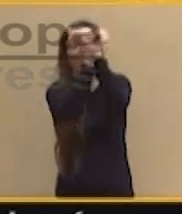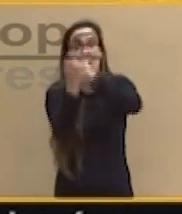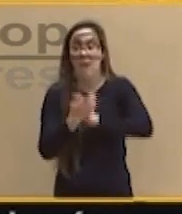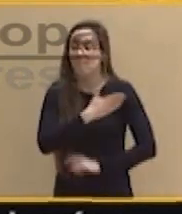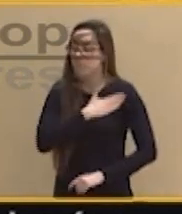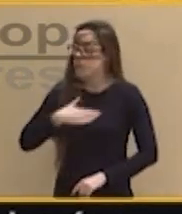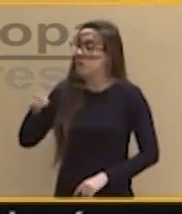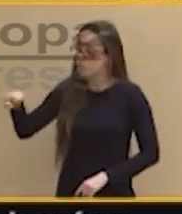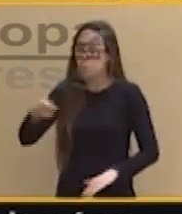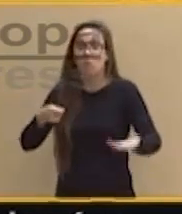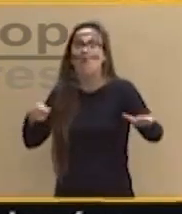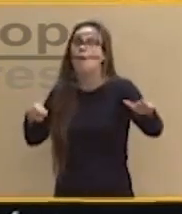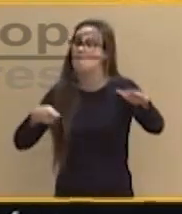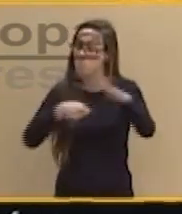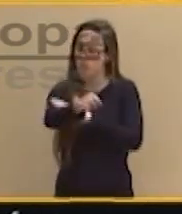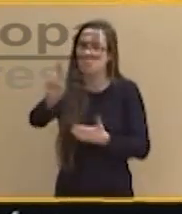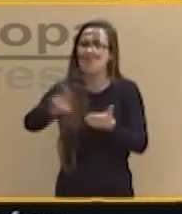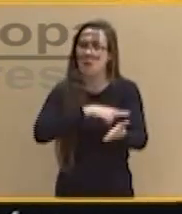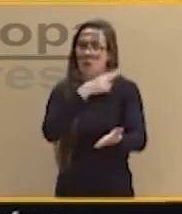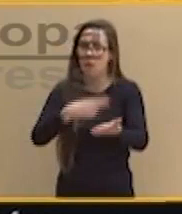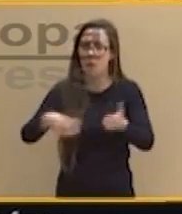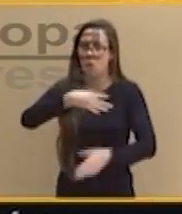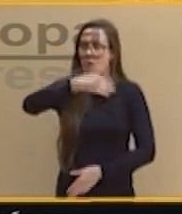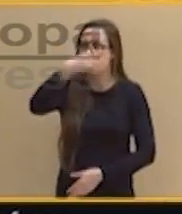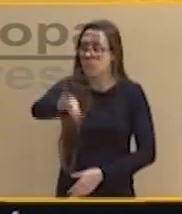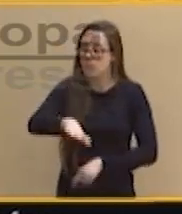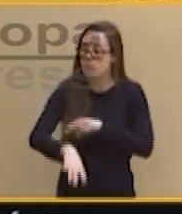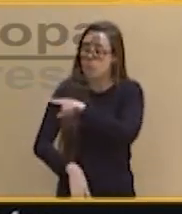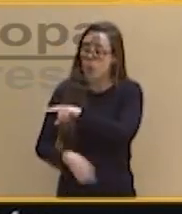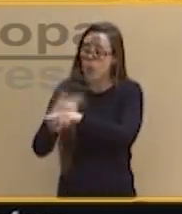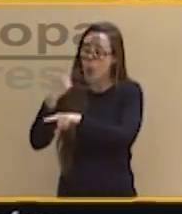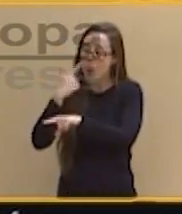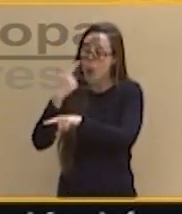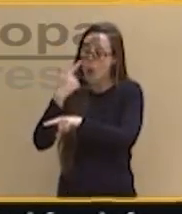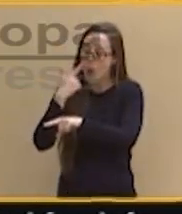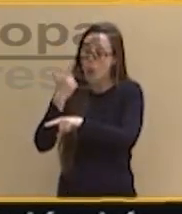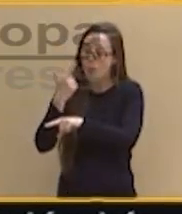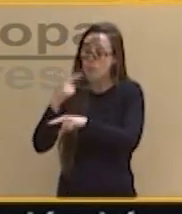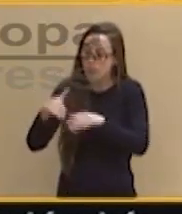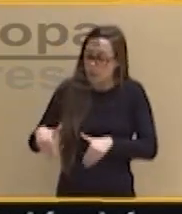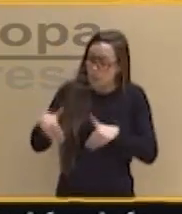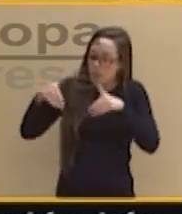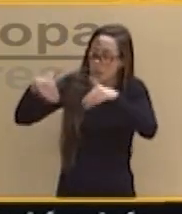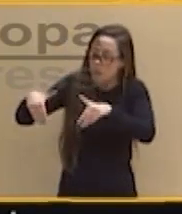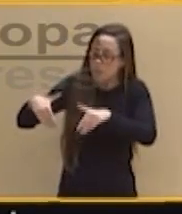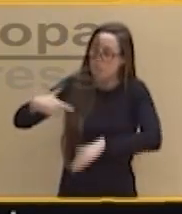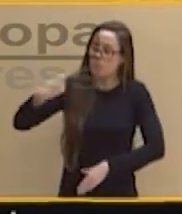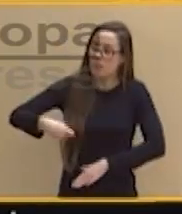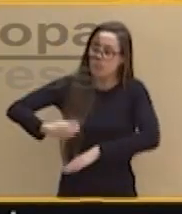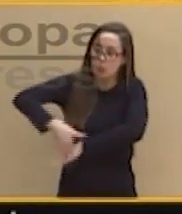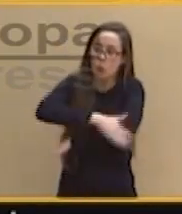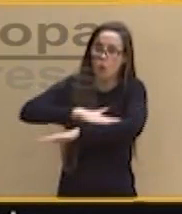censura. Aunque, ¿quién iría como candidato a presidente del gobierno en la propuesta? Porque, claro, es una moción de censura constructiva.